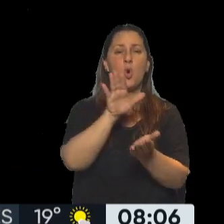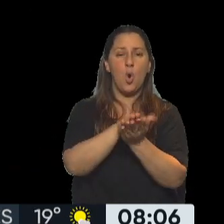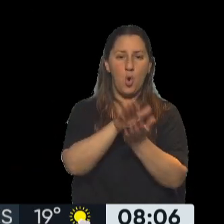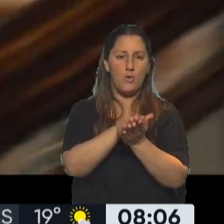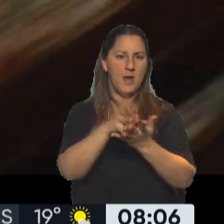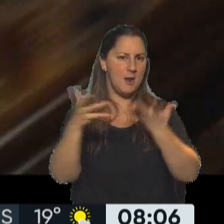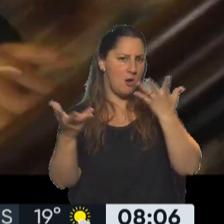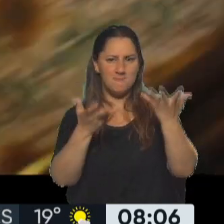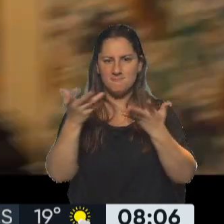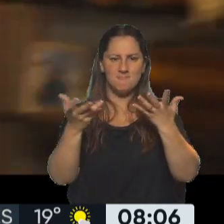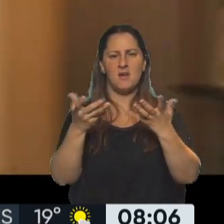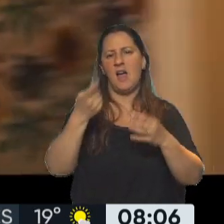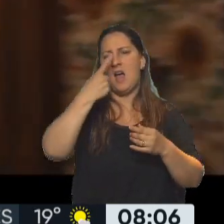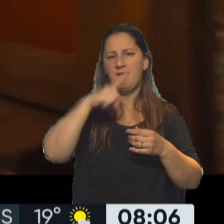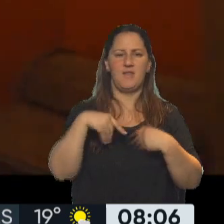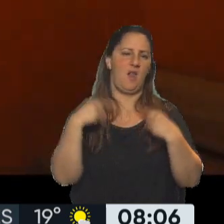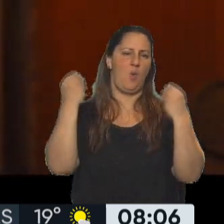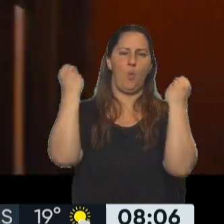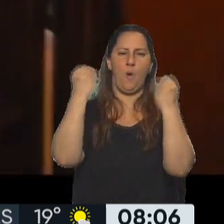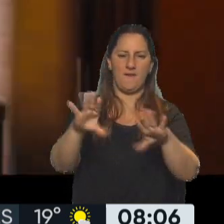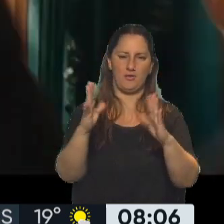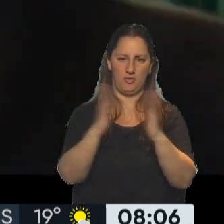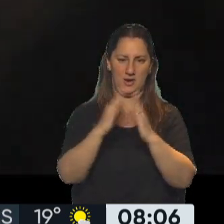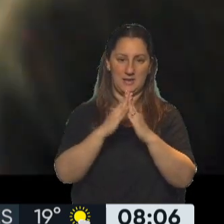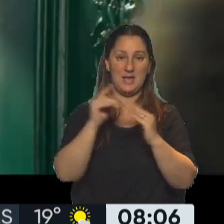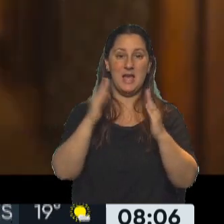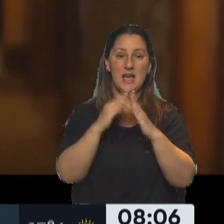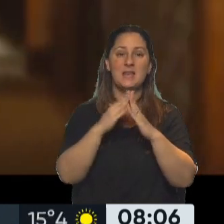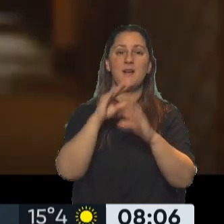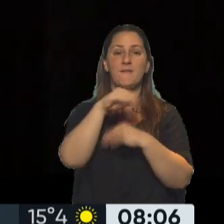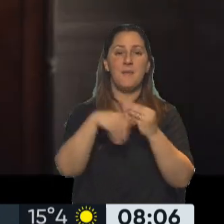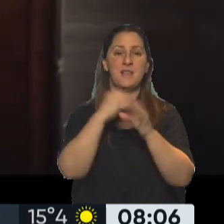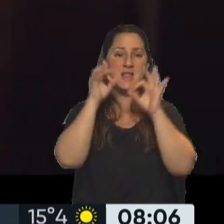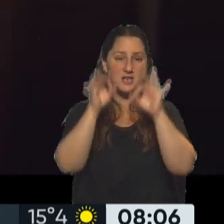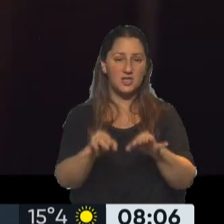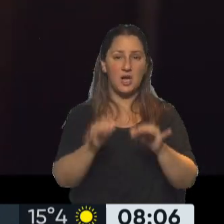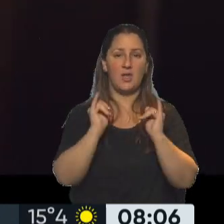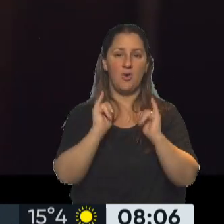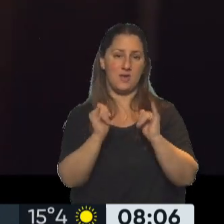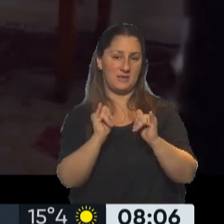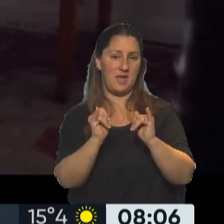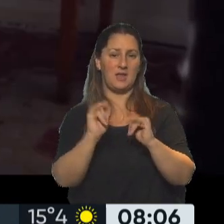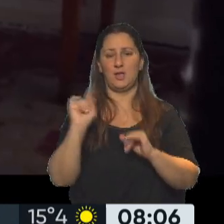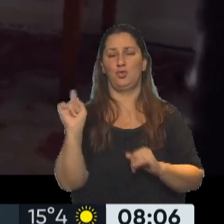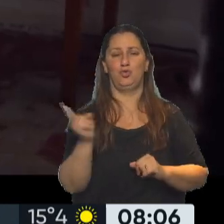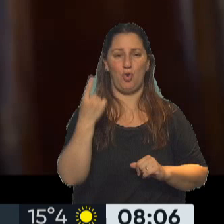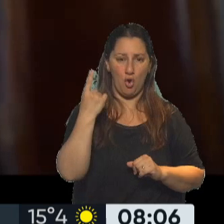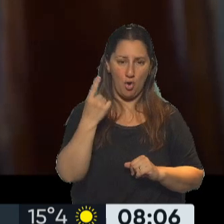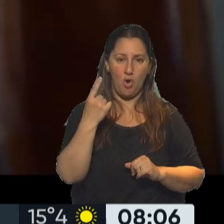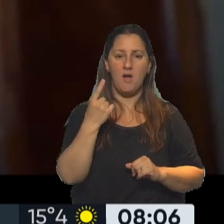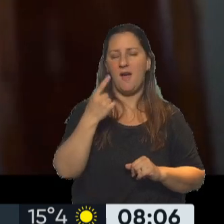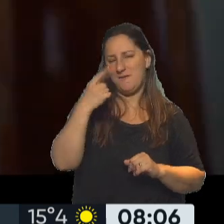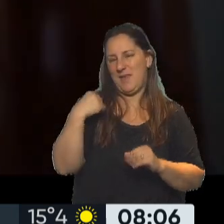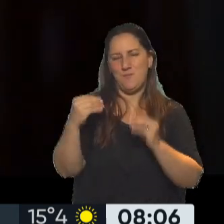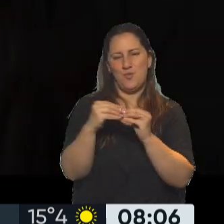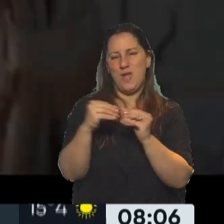público y entonces lo termina abandonando en una casa. Y a esa casa llega una familia con un chico adolescente, solitario, que se va a hacer íntimo